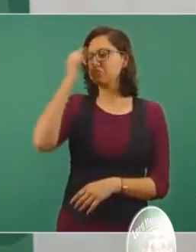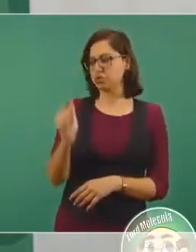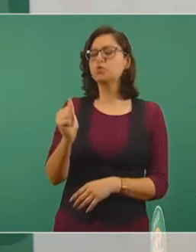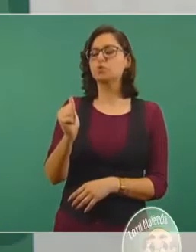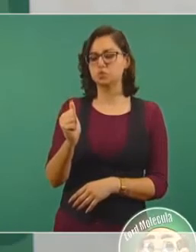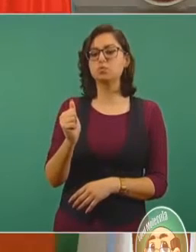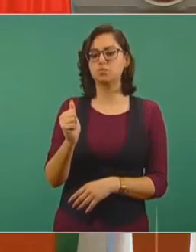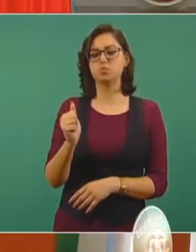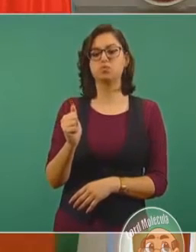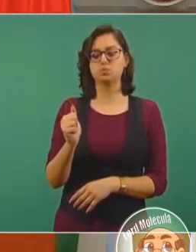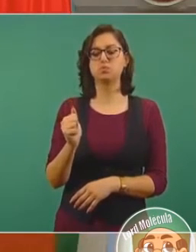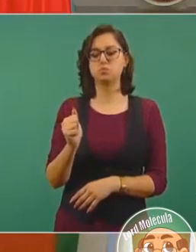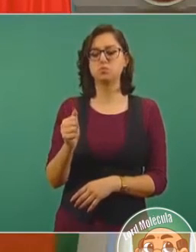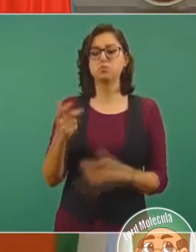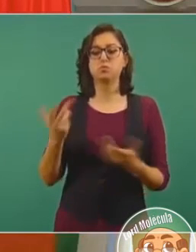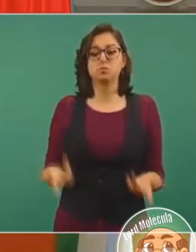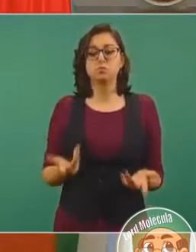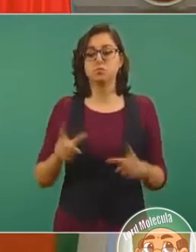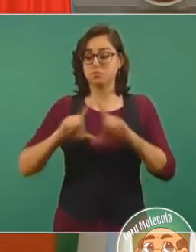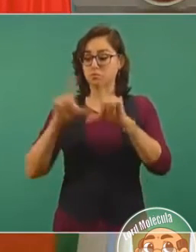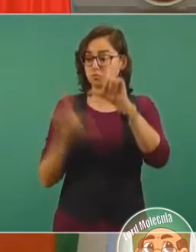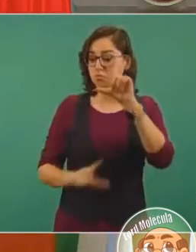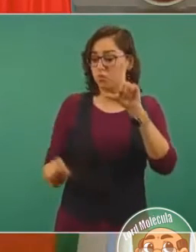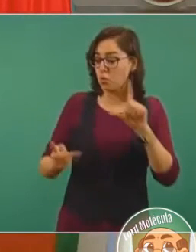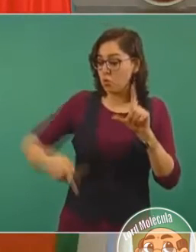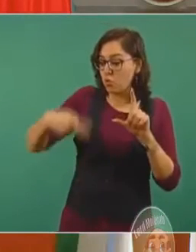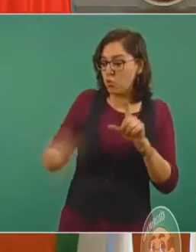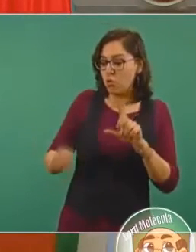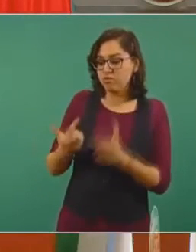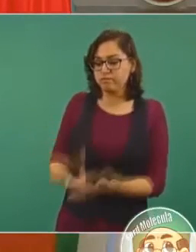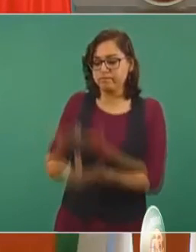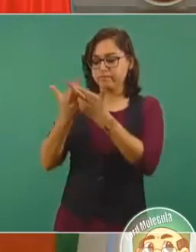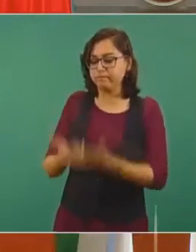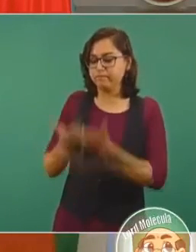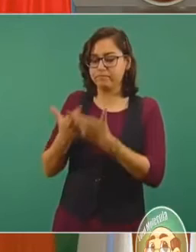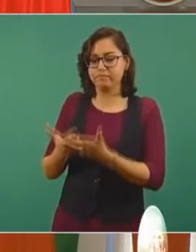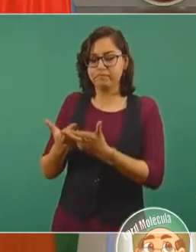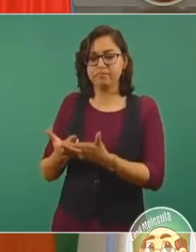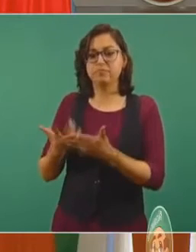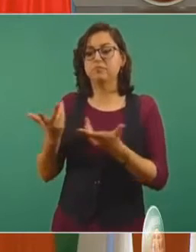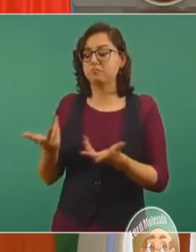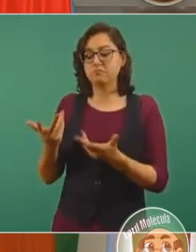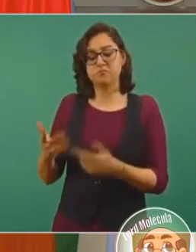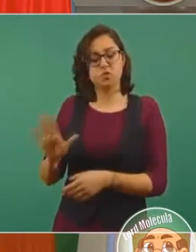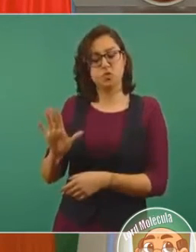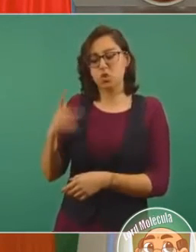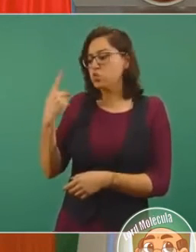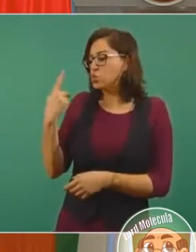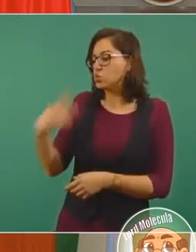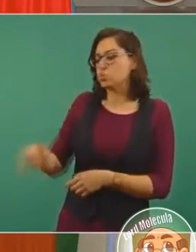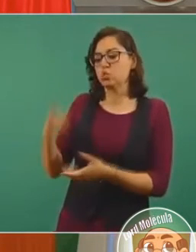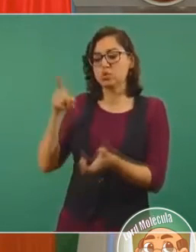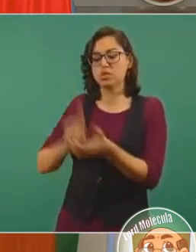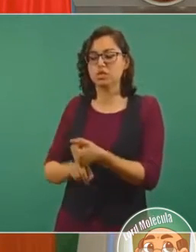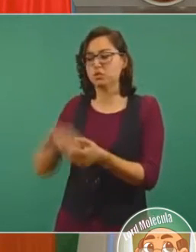al promover que la riqueza del subsuelo se convirtiera en parte de la